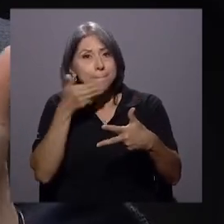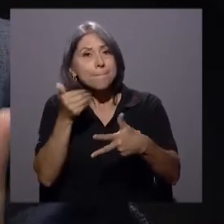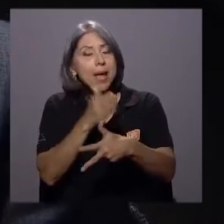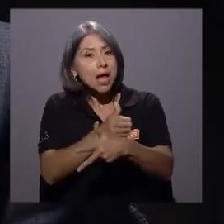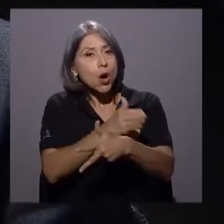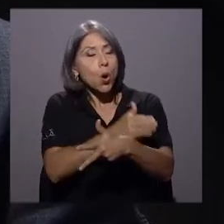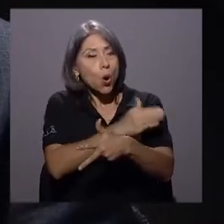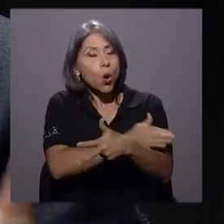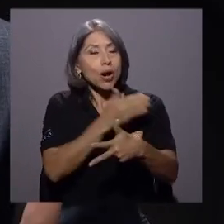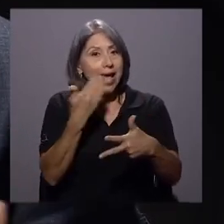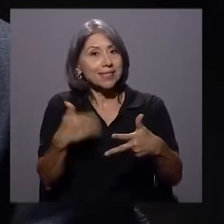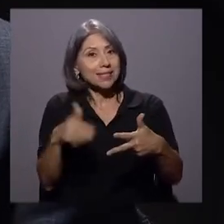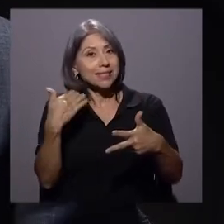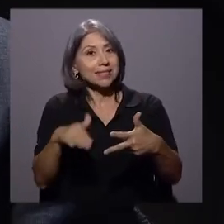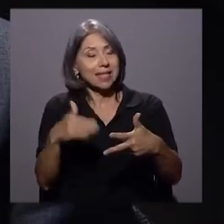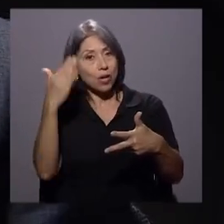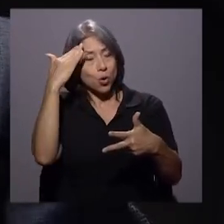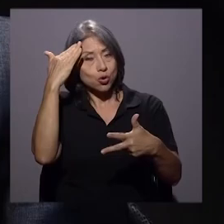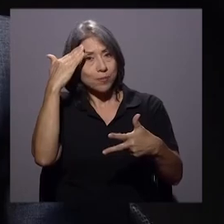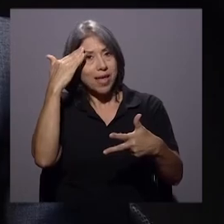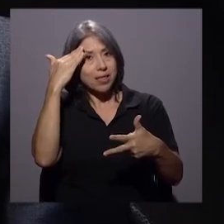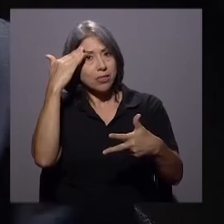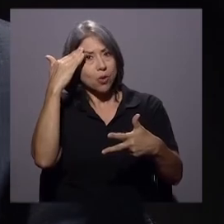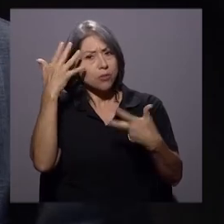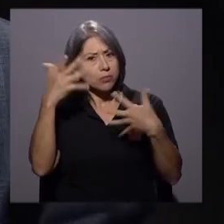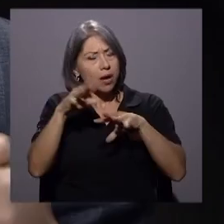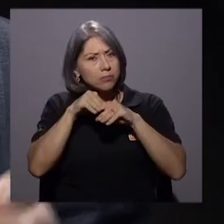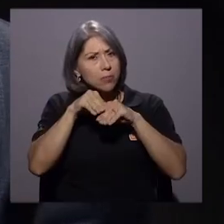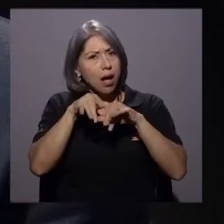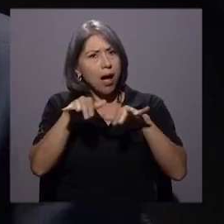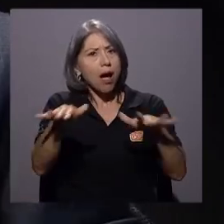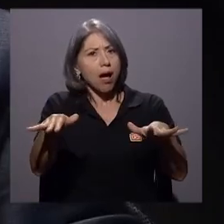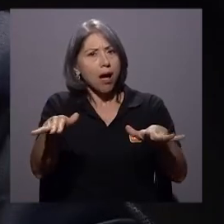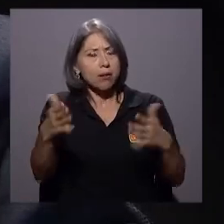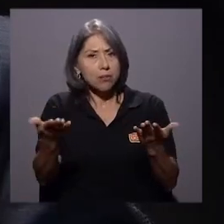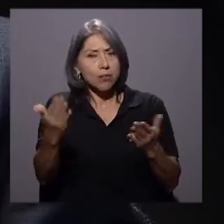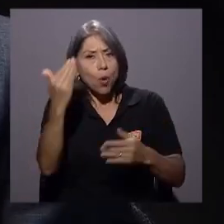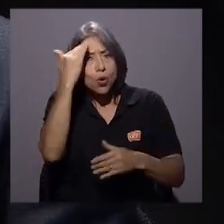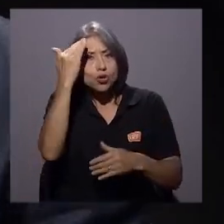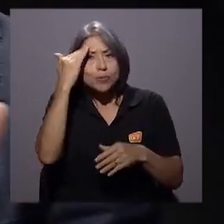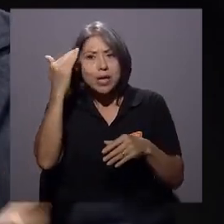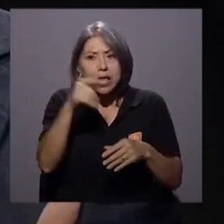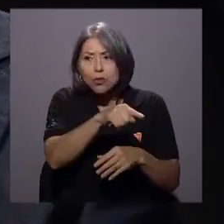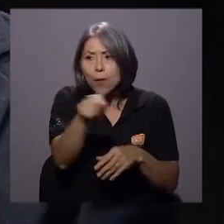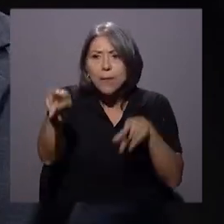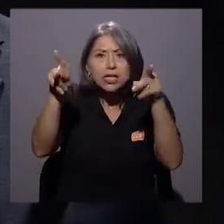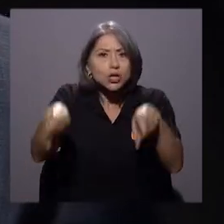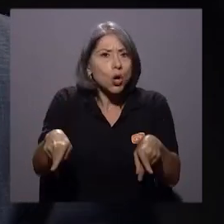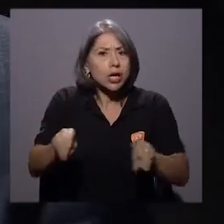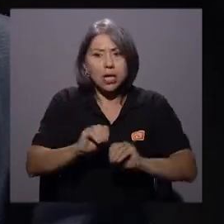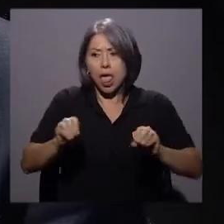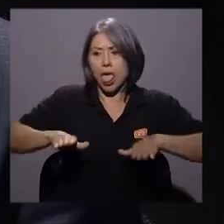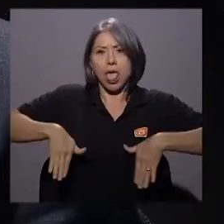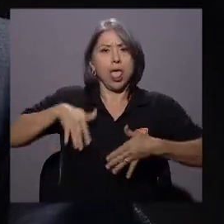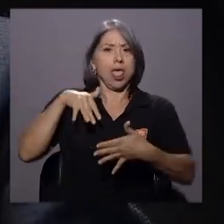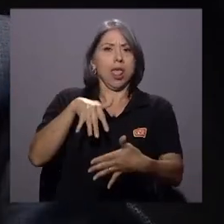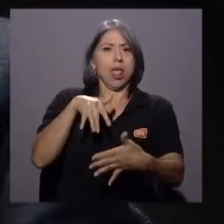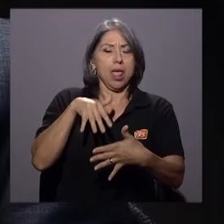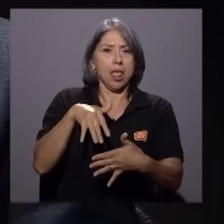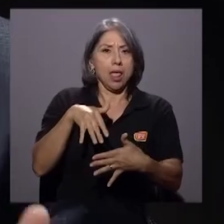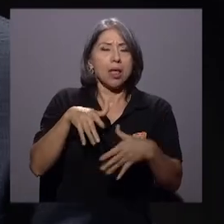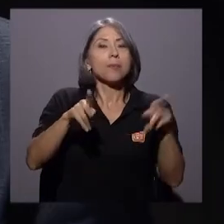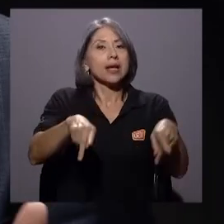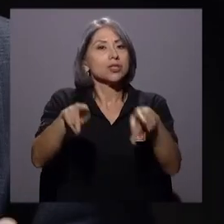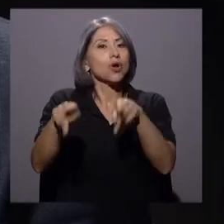sustancialmente el conocimiento. El conocimiento en las personas no letradas, el conocimiento en las personas que también han